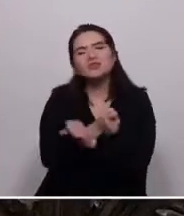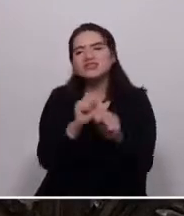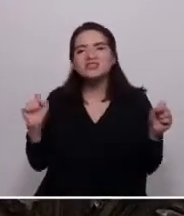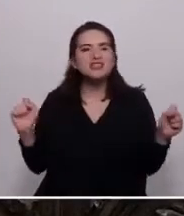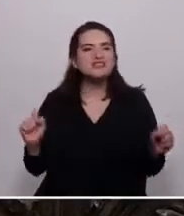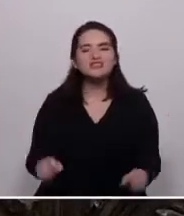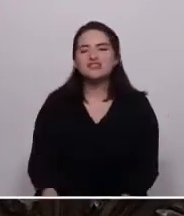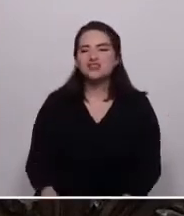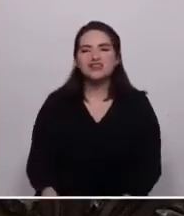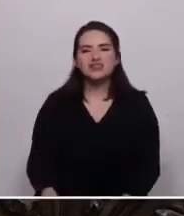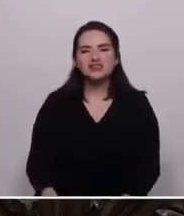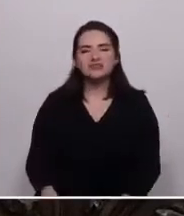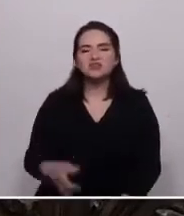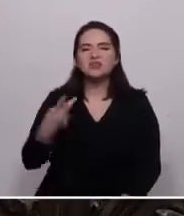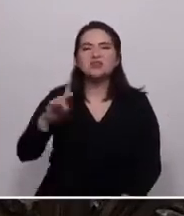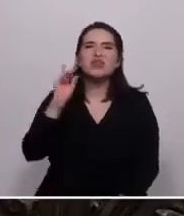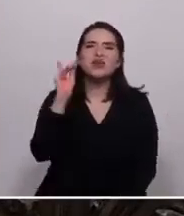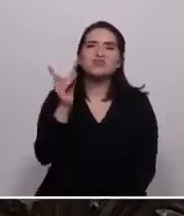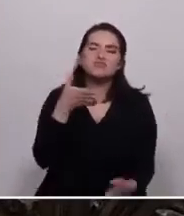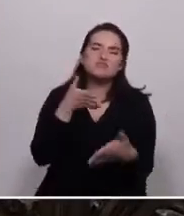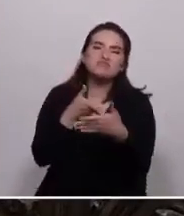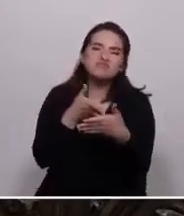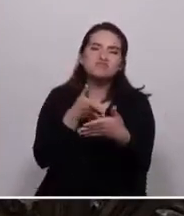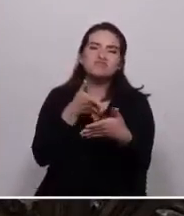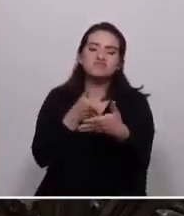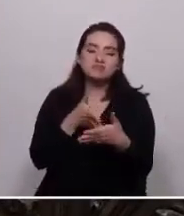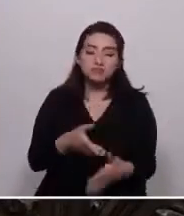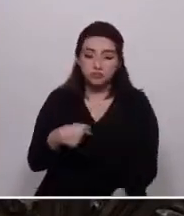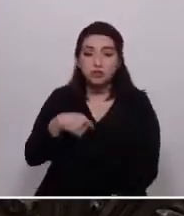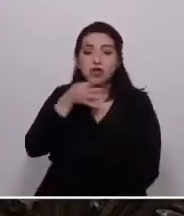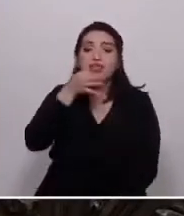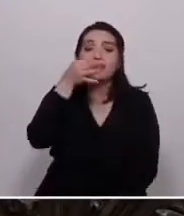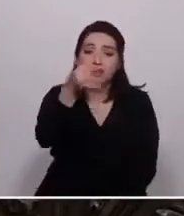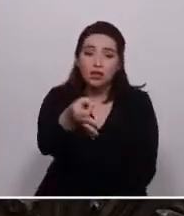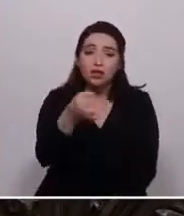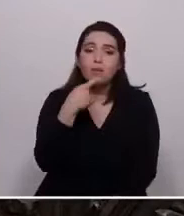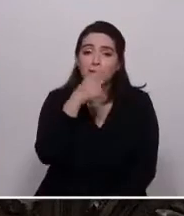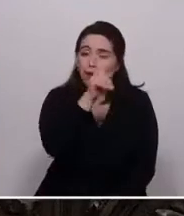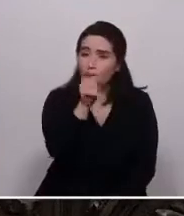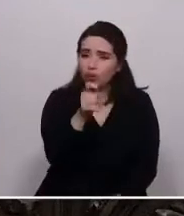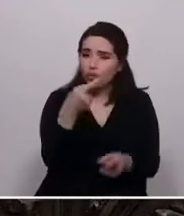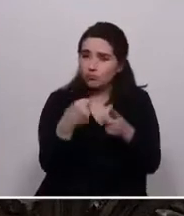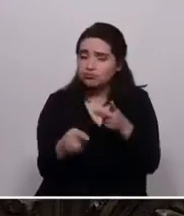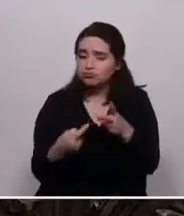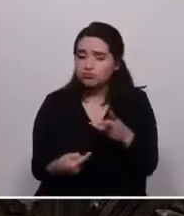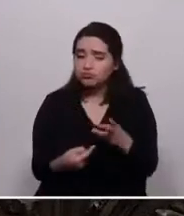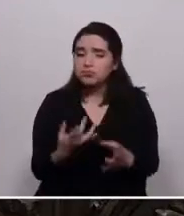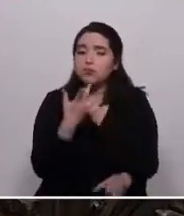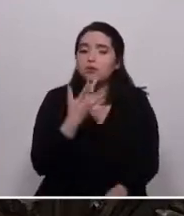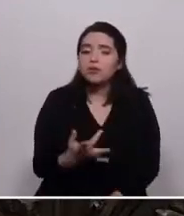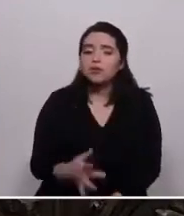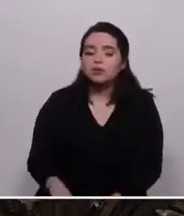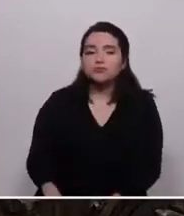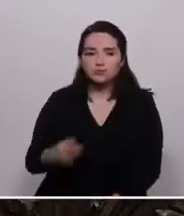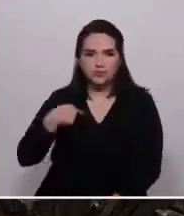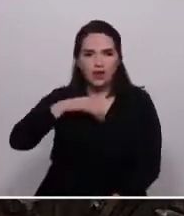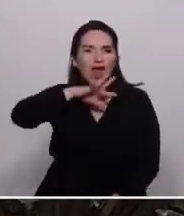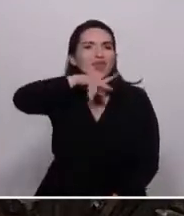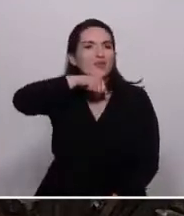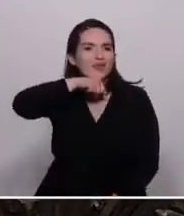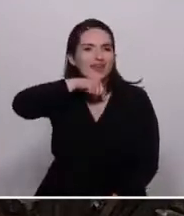más lejos que su discapacidad? Les planteo estas preguntas porque no fue hasta que fui adulta